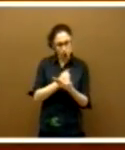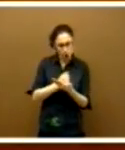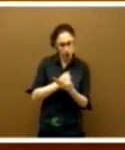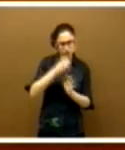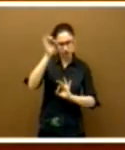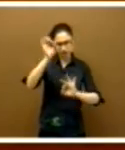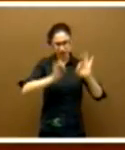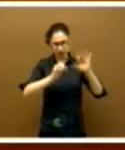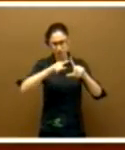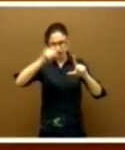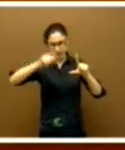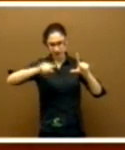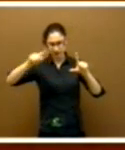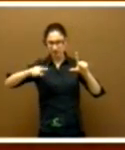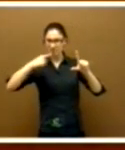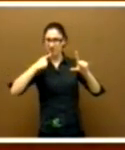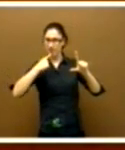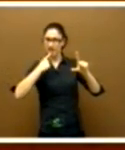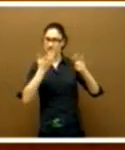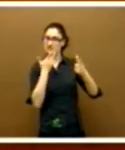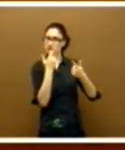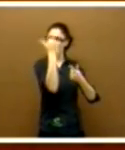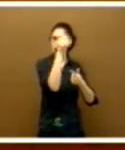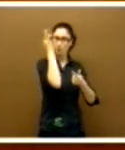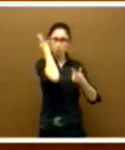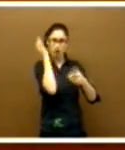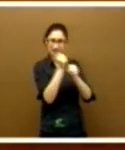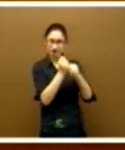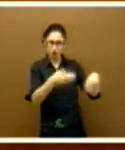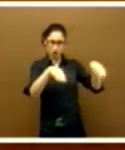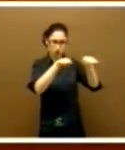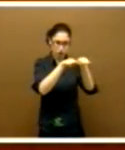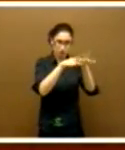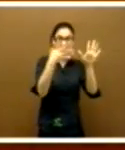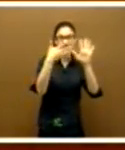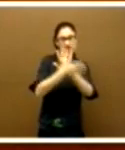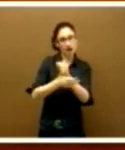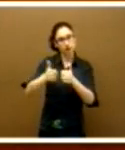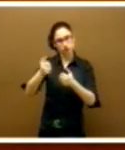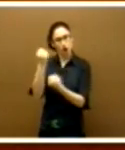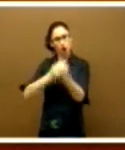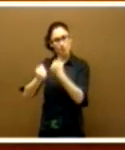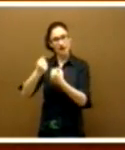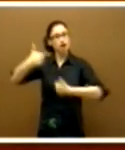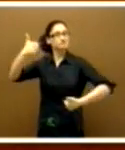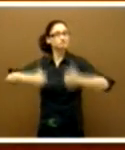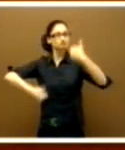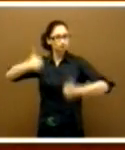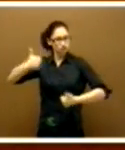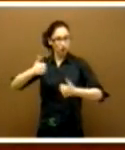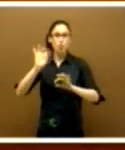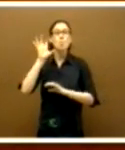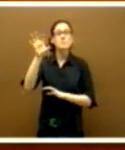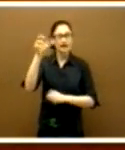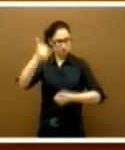apuntan que a más igualdad de género en el mundo laboral, más sólida y competitiva es la economía de una empresa o de un